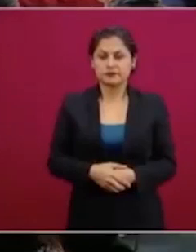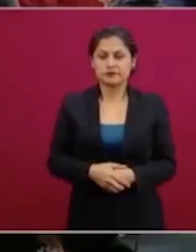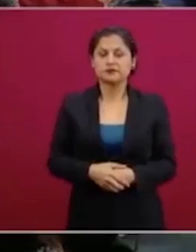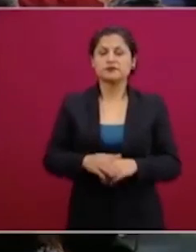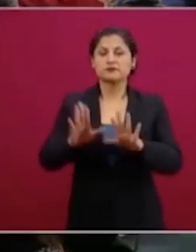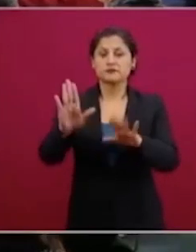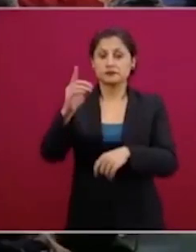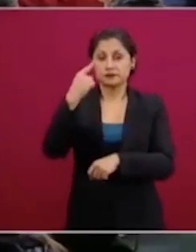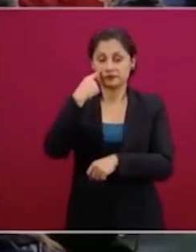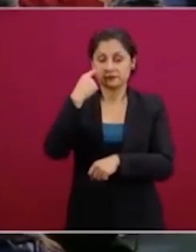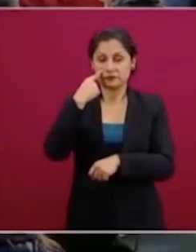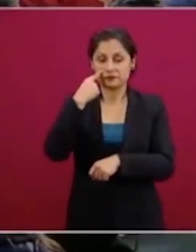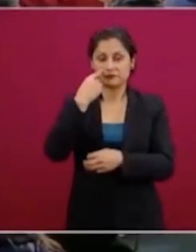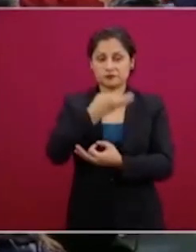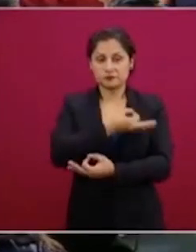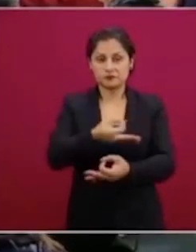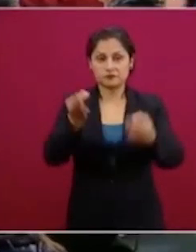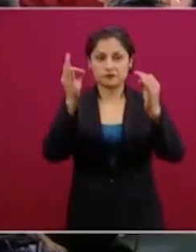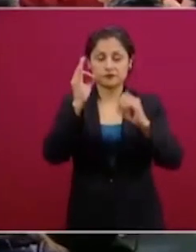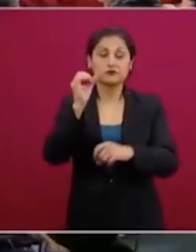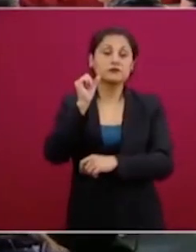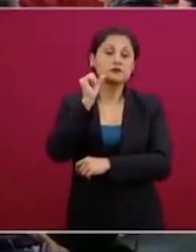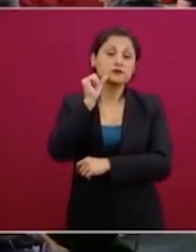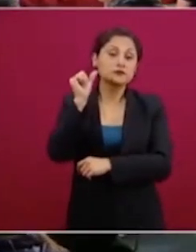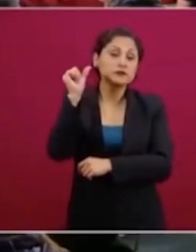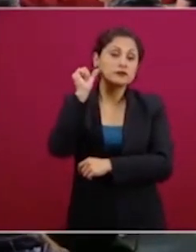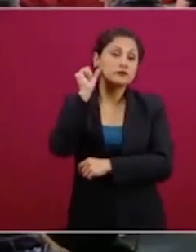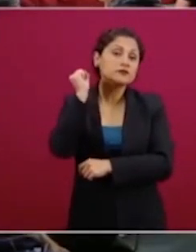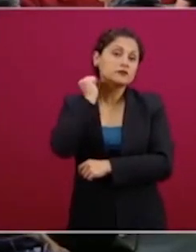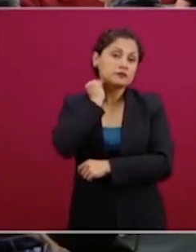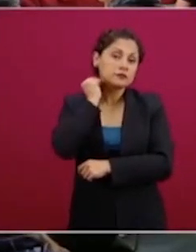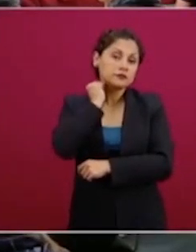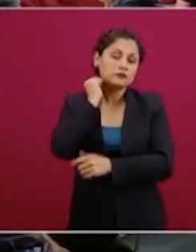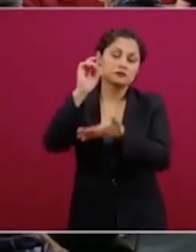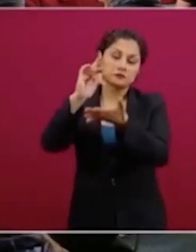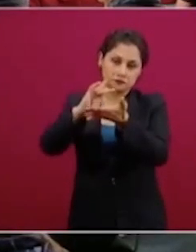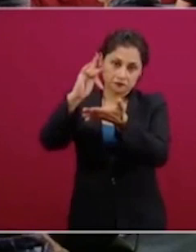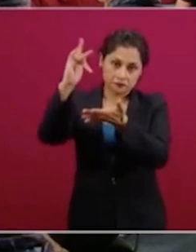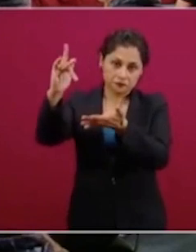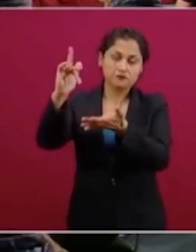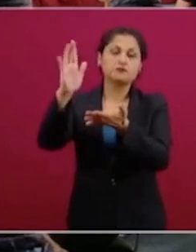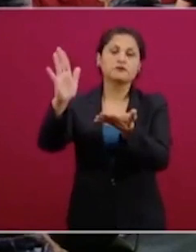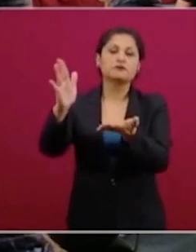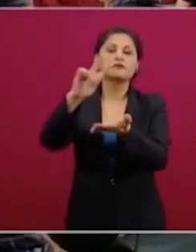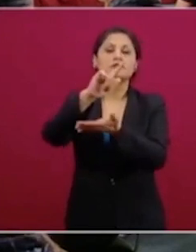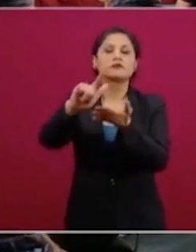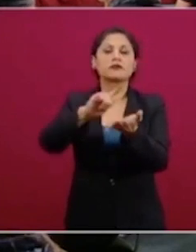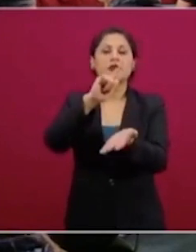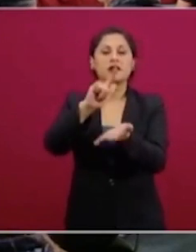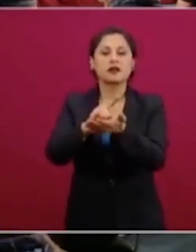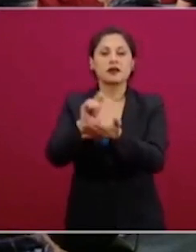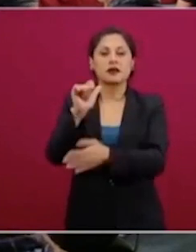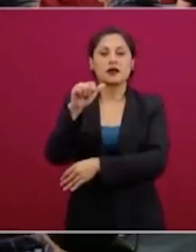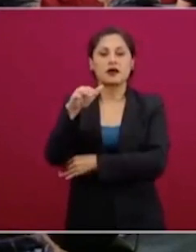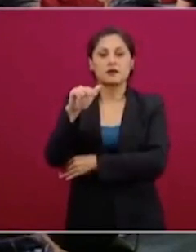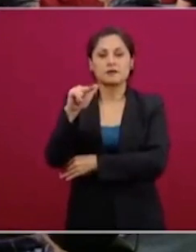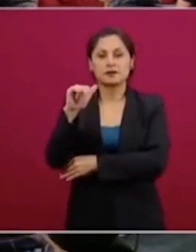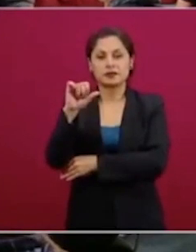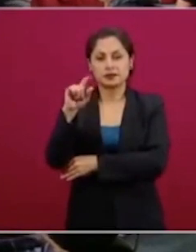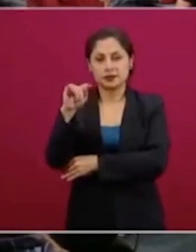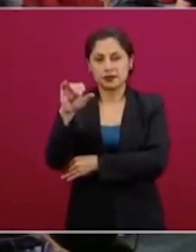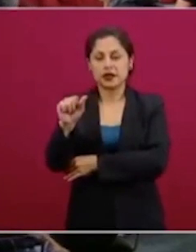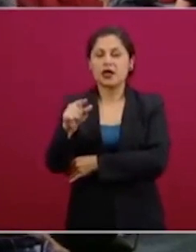Se aprobó ayer en el Senado y agradecemos mucho la ley de amnistía. Esto nos va a permitir